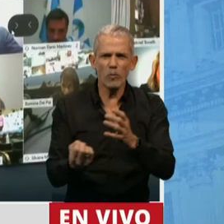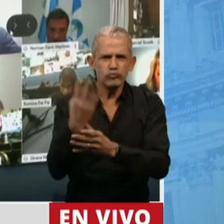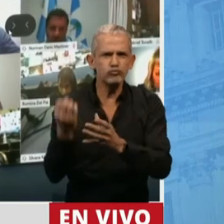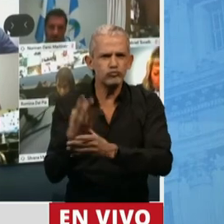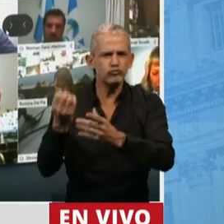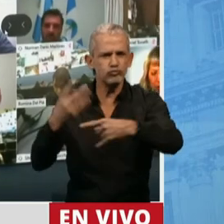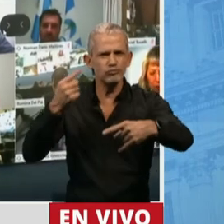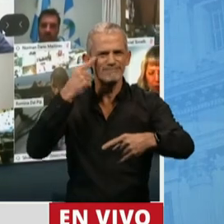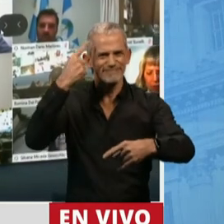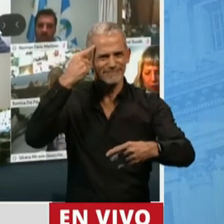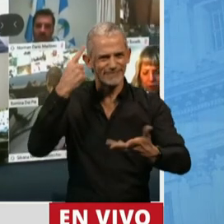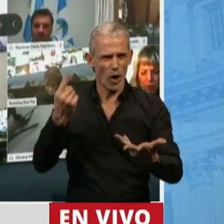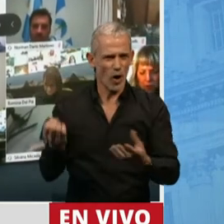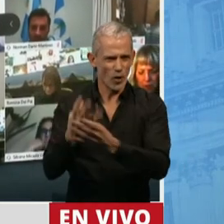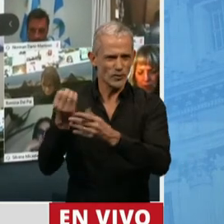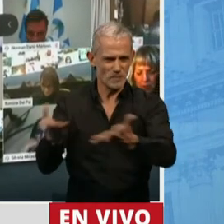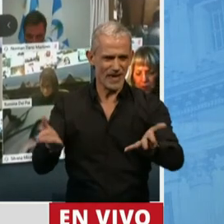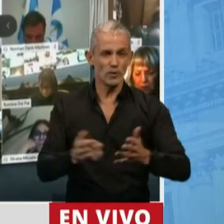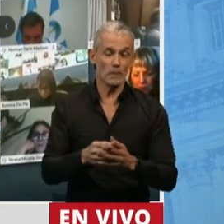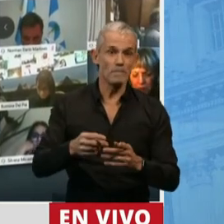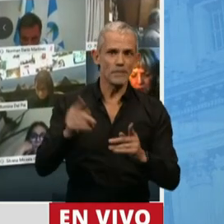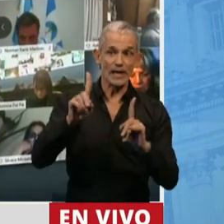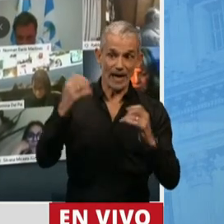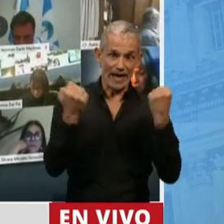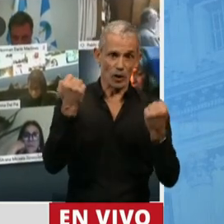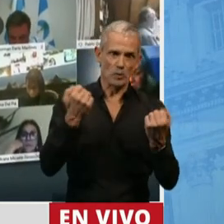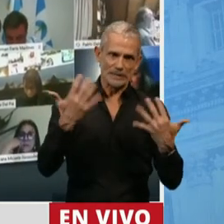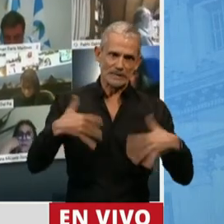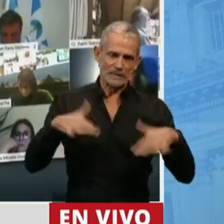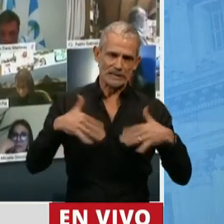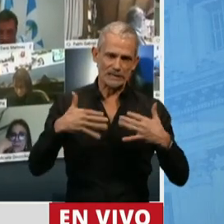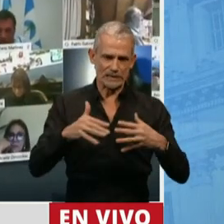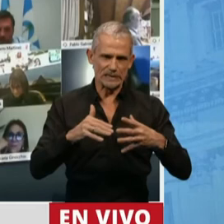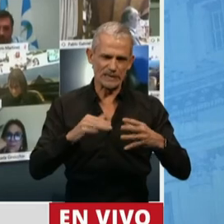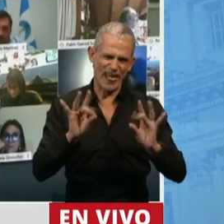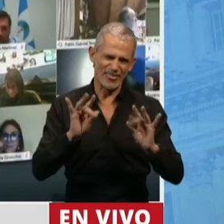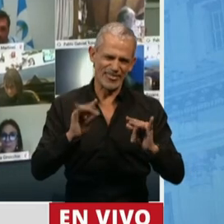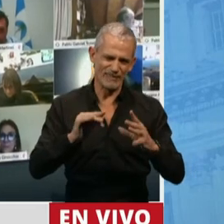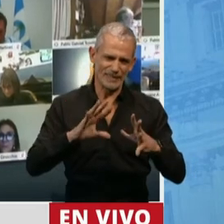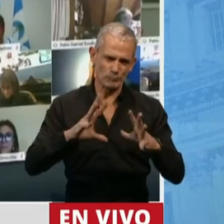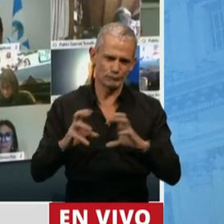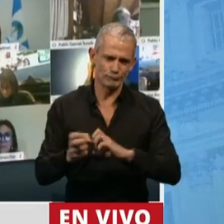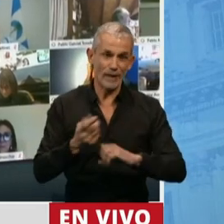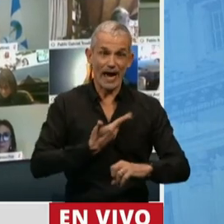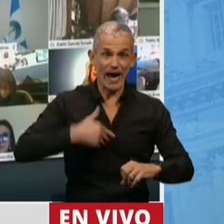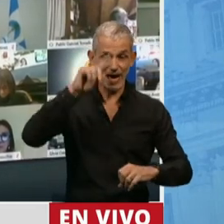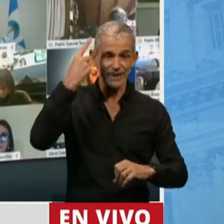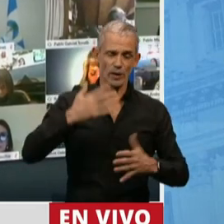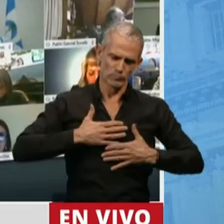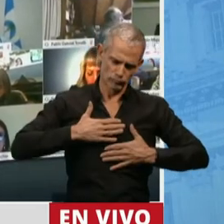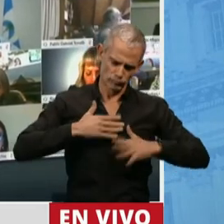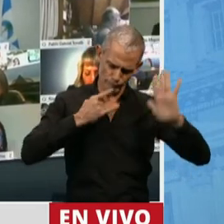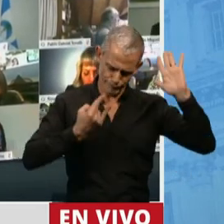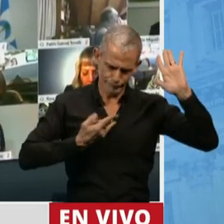Frente al panorama económico que hoy nos toca vivir, el Estado tuvo que hacer